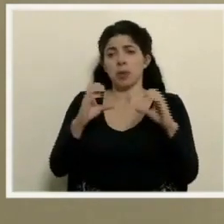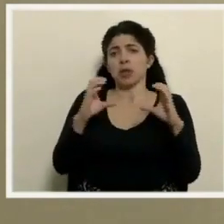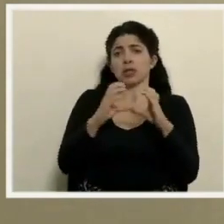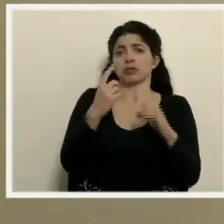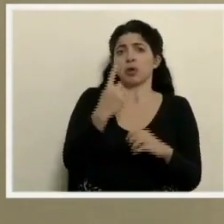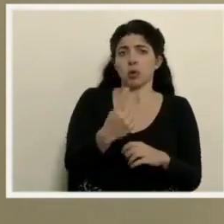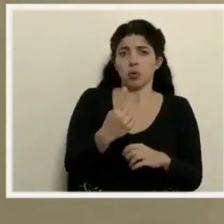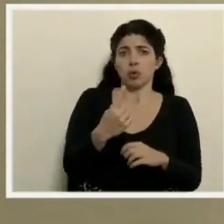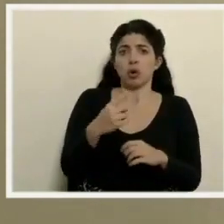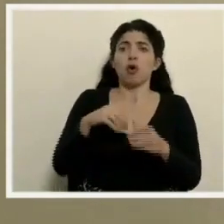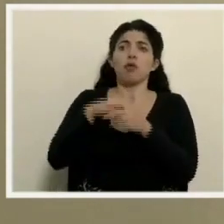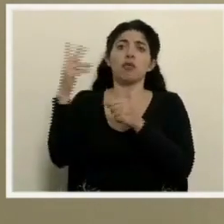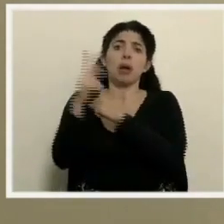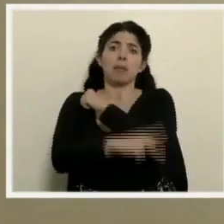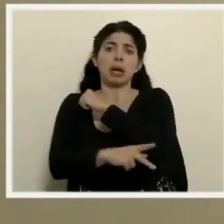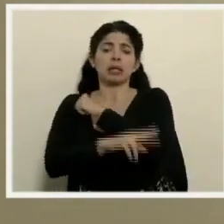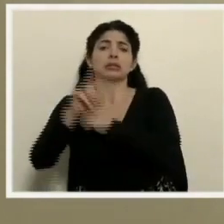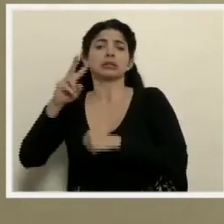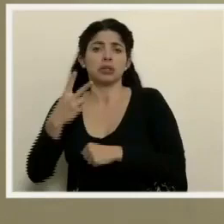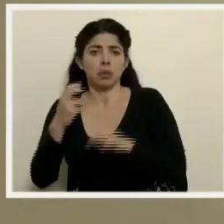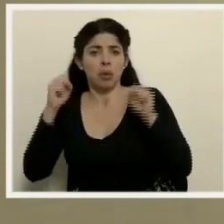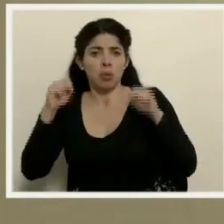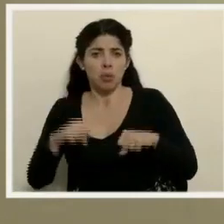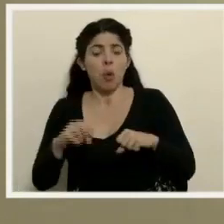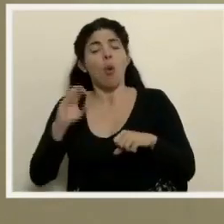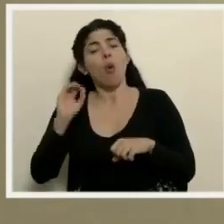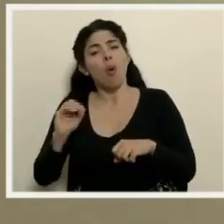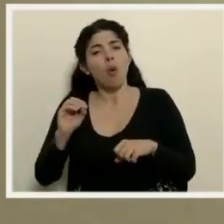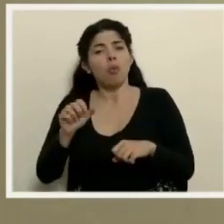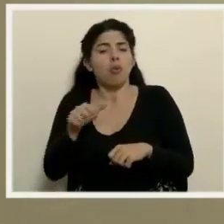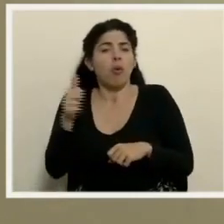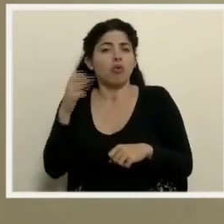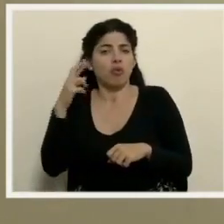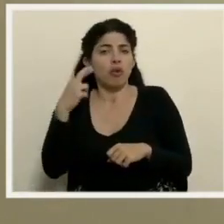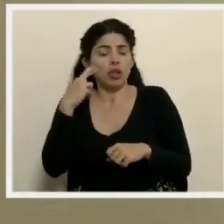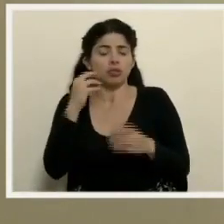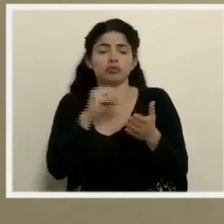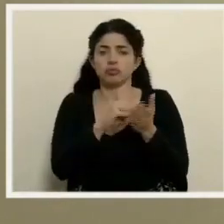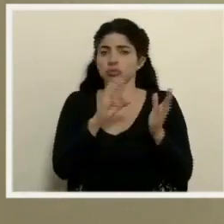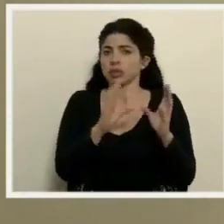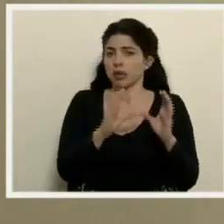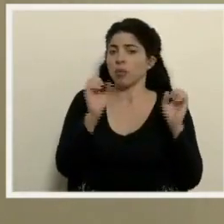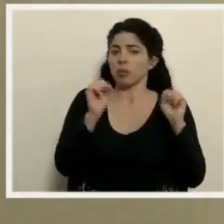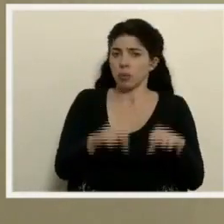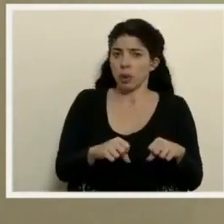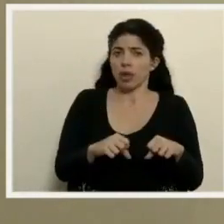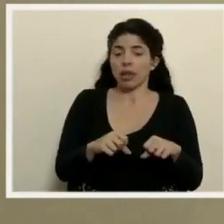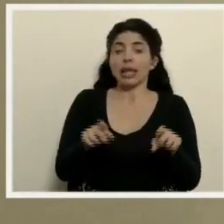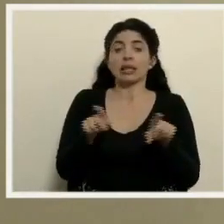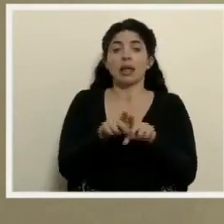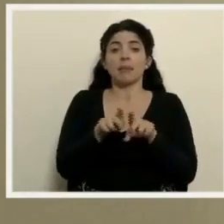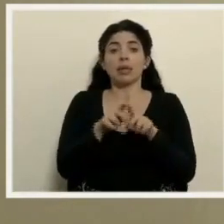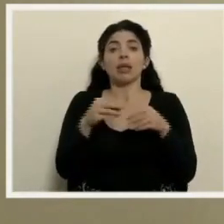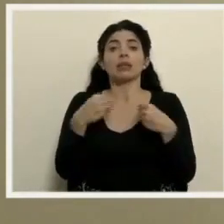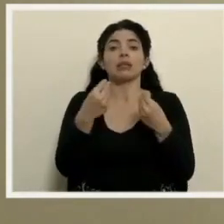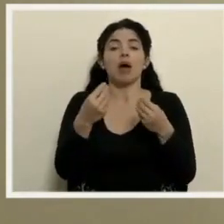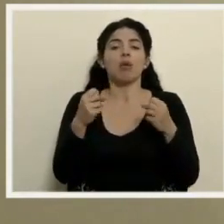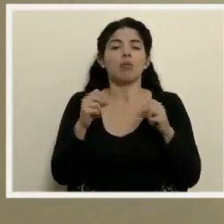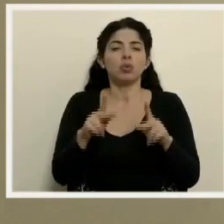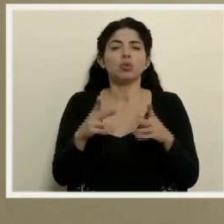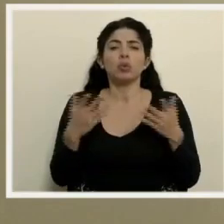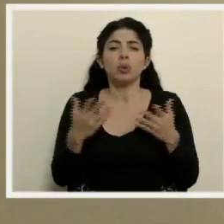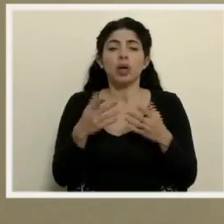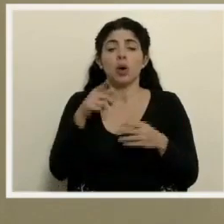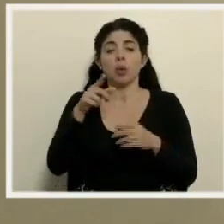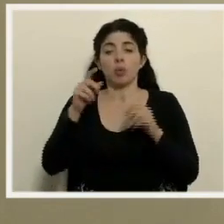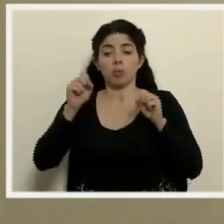la segunda dosis fuera del país o para otros fines y también se habilita la posibilidad de realizar una